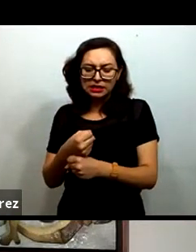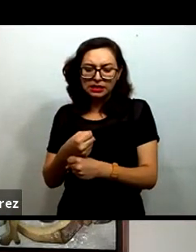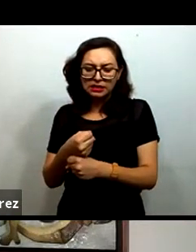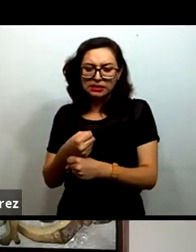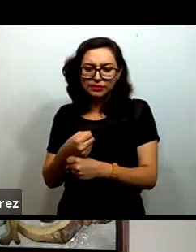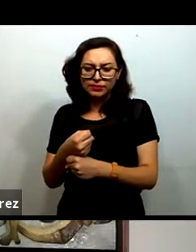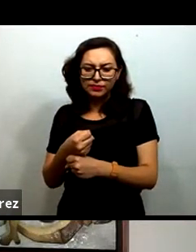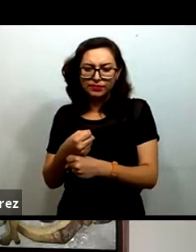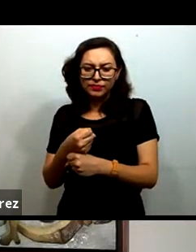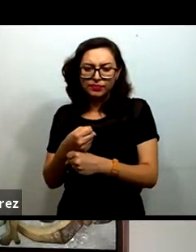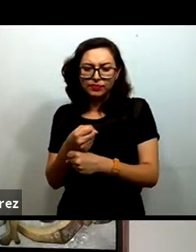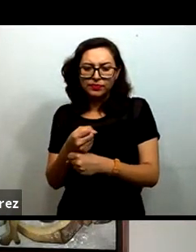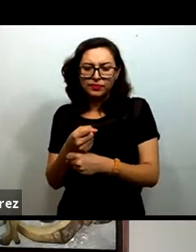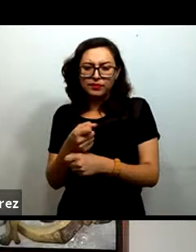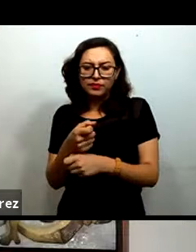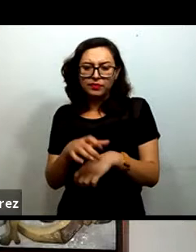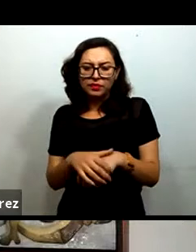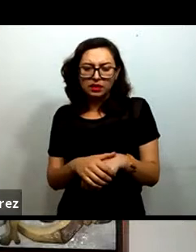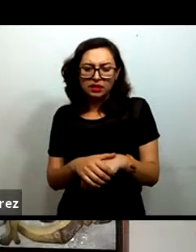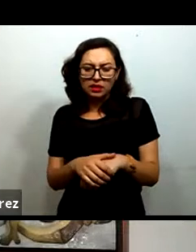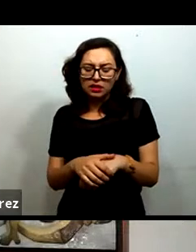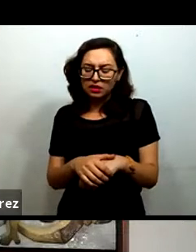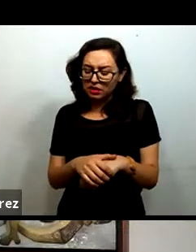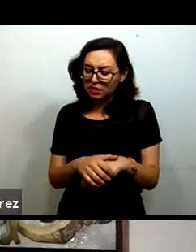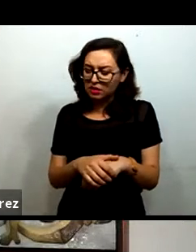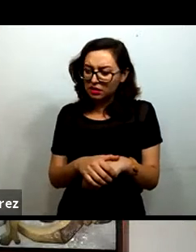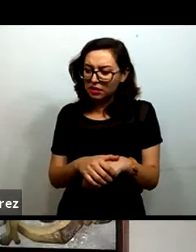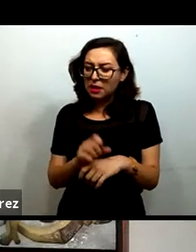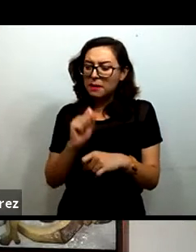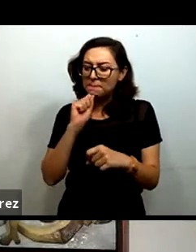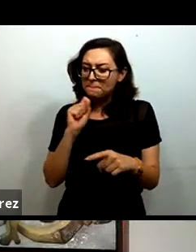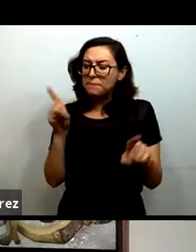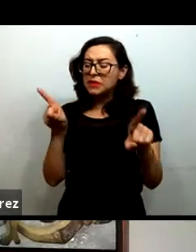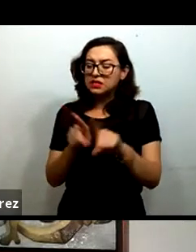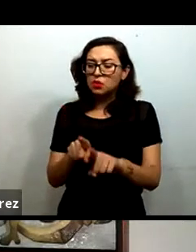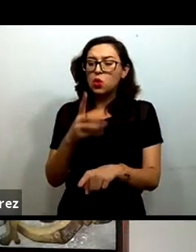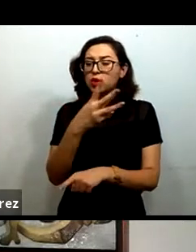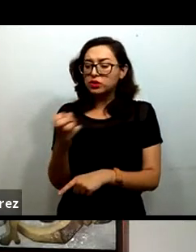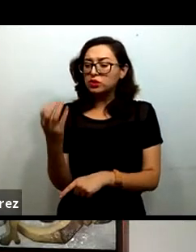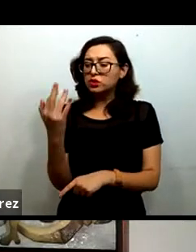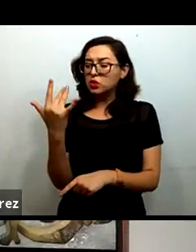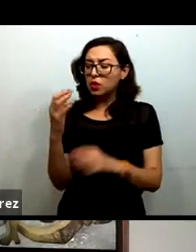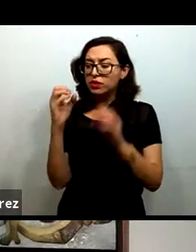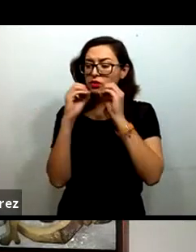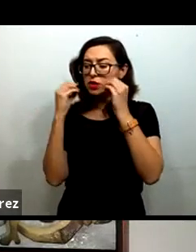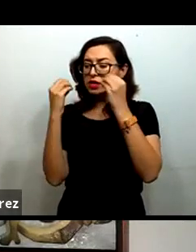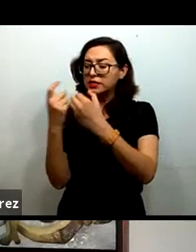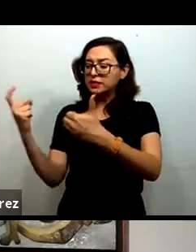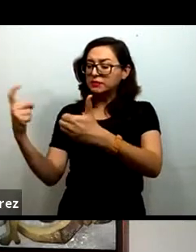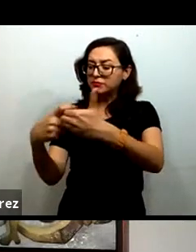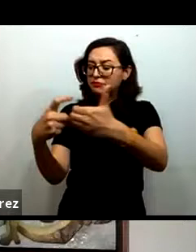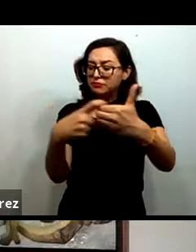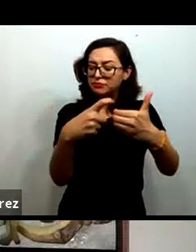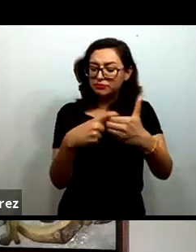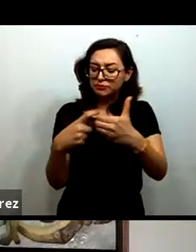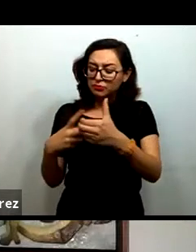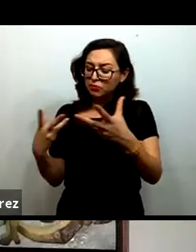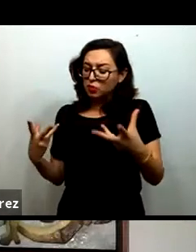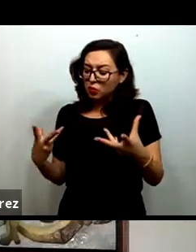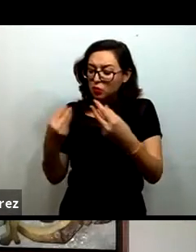colectivo conformada por más de 450 organizaciones de diversos ámbitos. Entre los logros más importantes